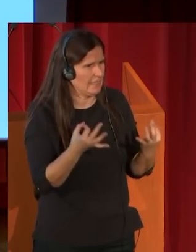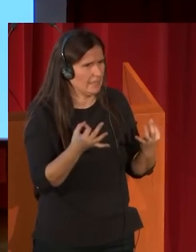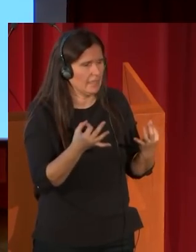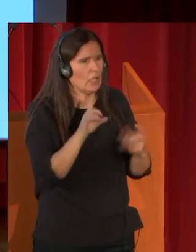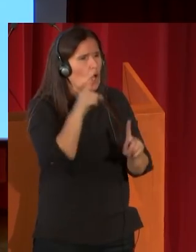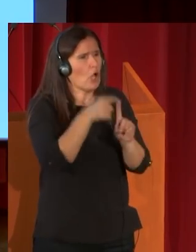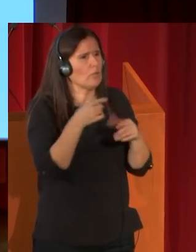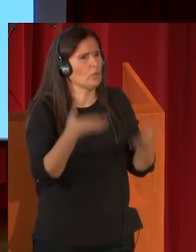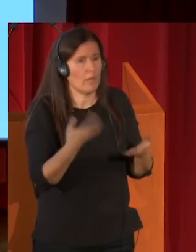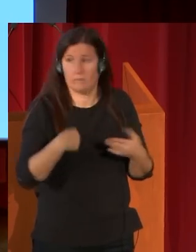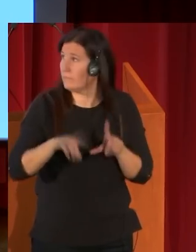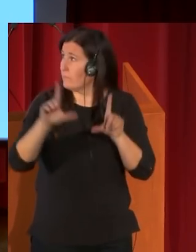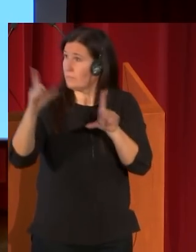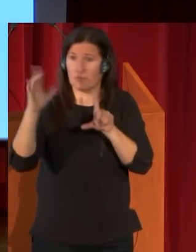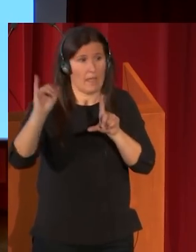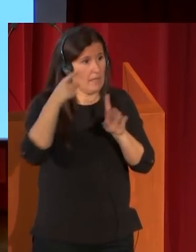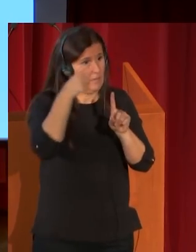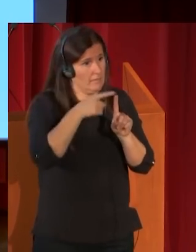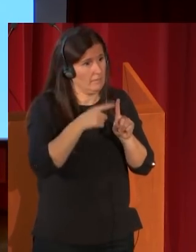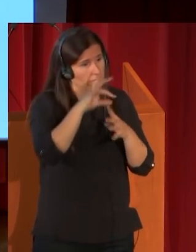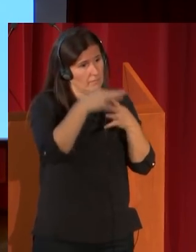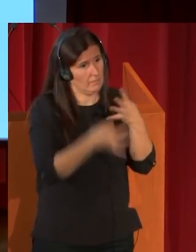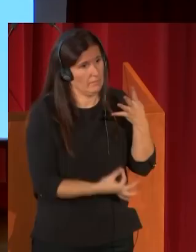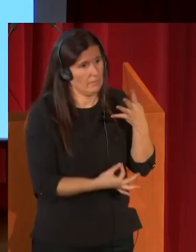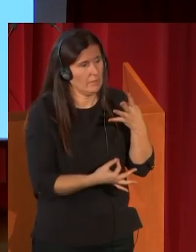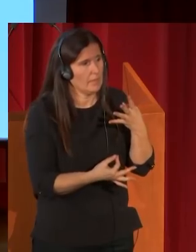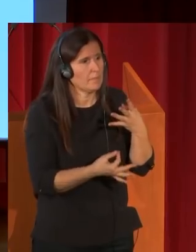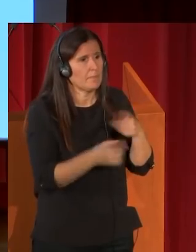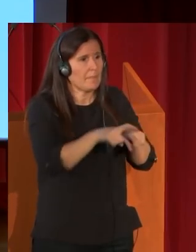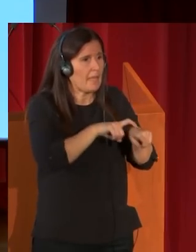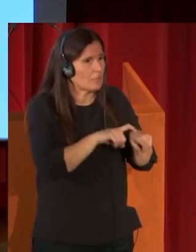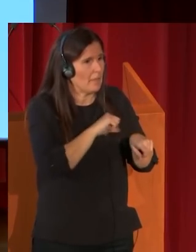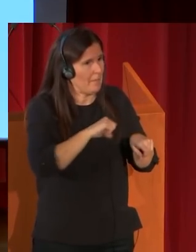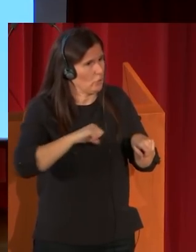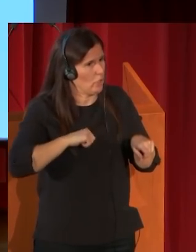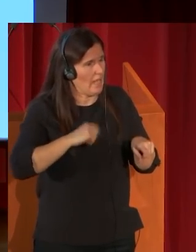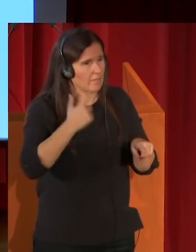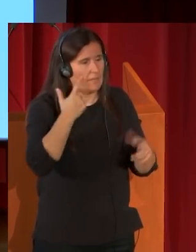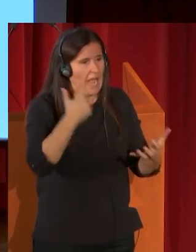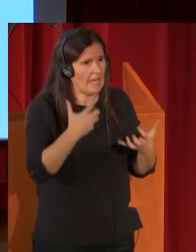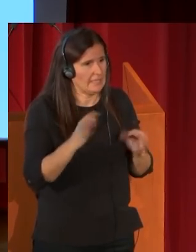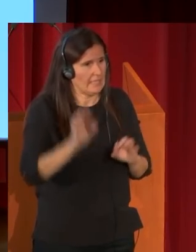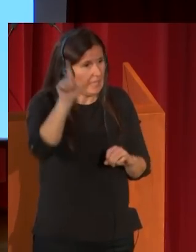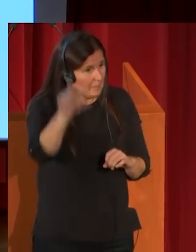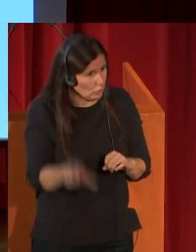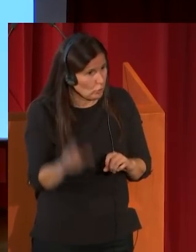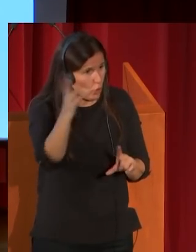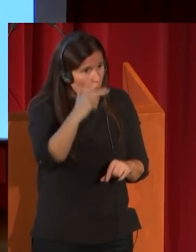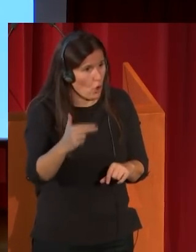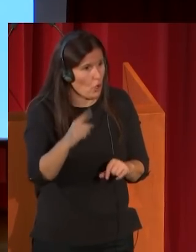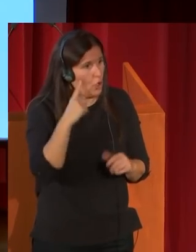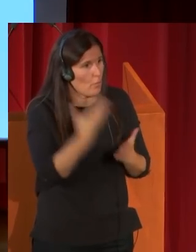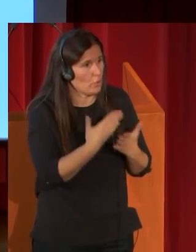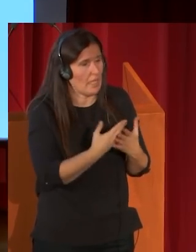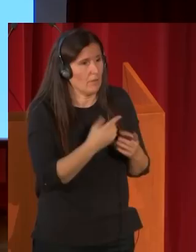propósitos los tienen aquí, mostrar todos esos aspectos de la personalidad artística del pintor y mostrarlo con